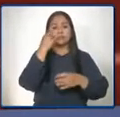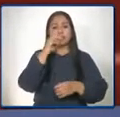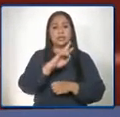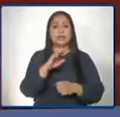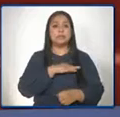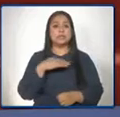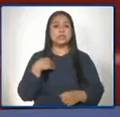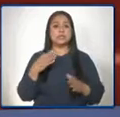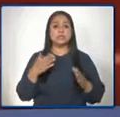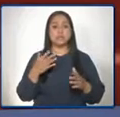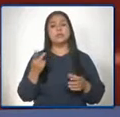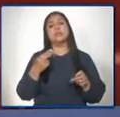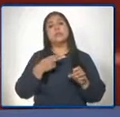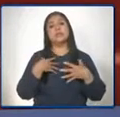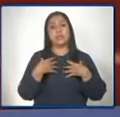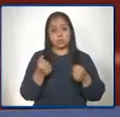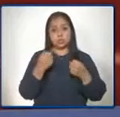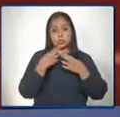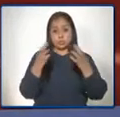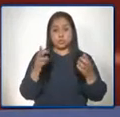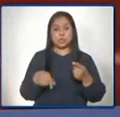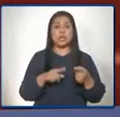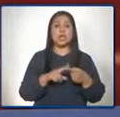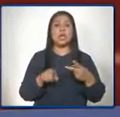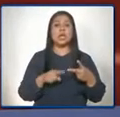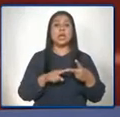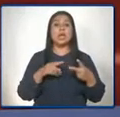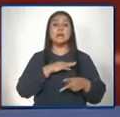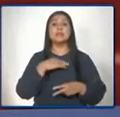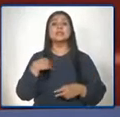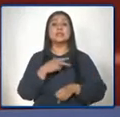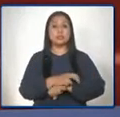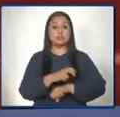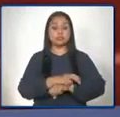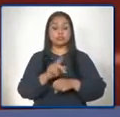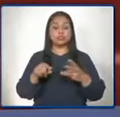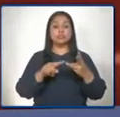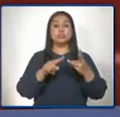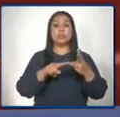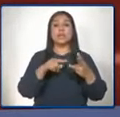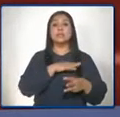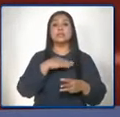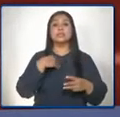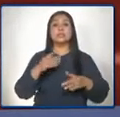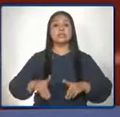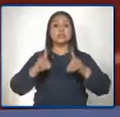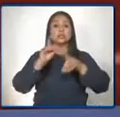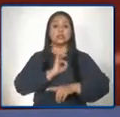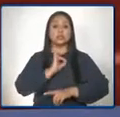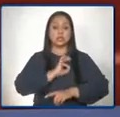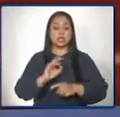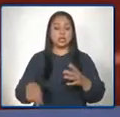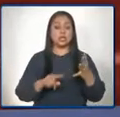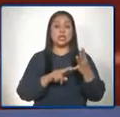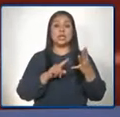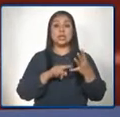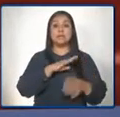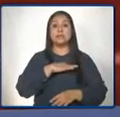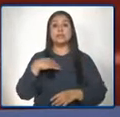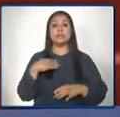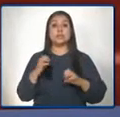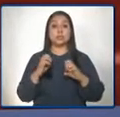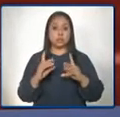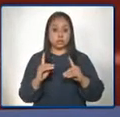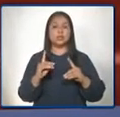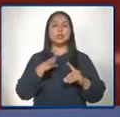ministerio de salud pública, el ministerio de agricultura, el ministerio de desarrollo social, el ministerio de educación que